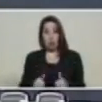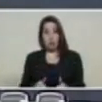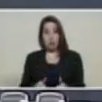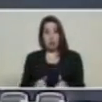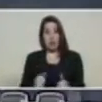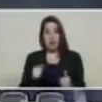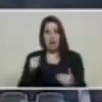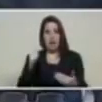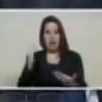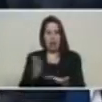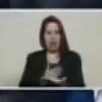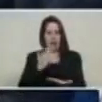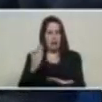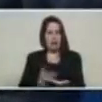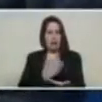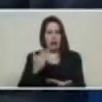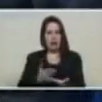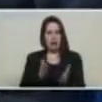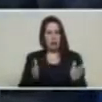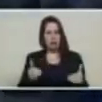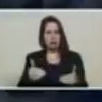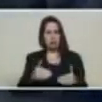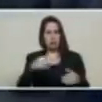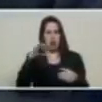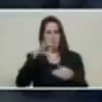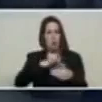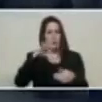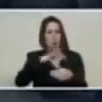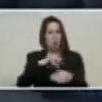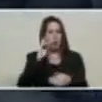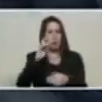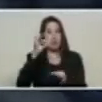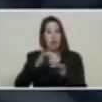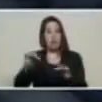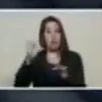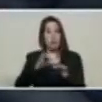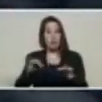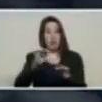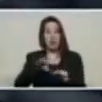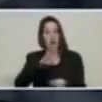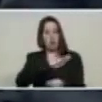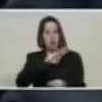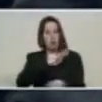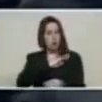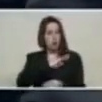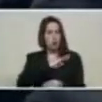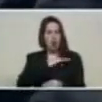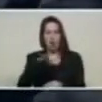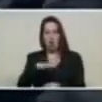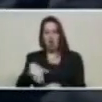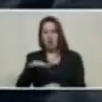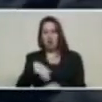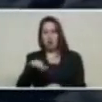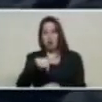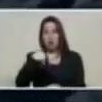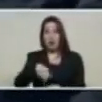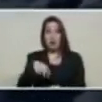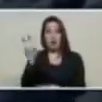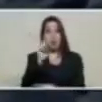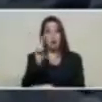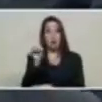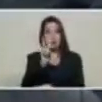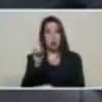nacional del petro que va a tener su sede aquí mismo en Venezuela